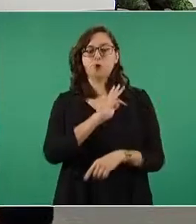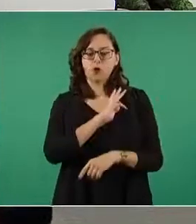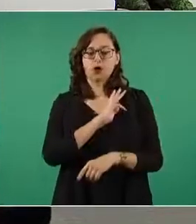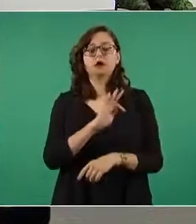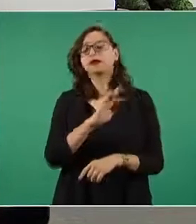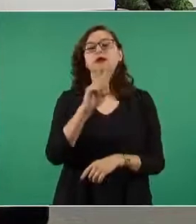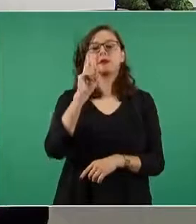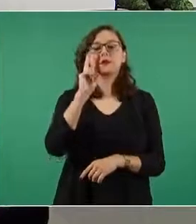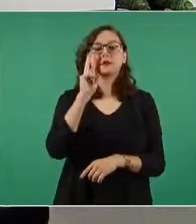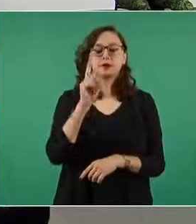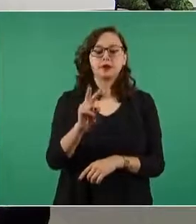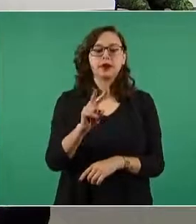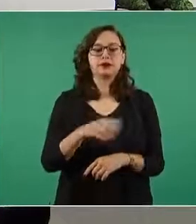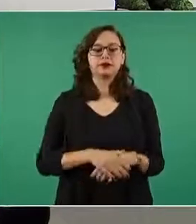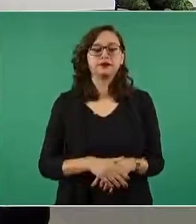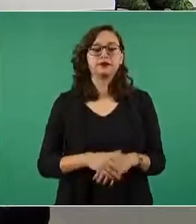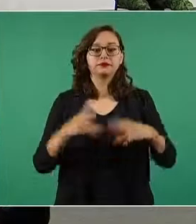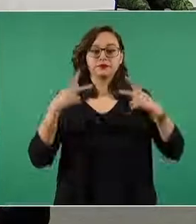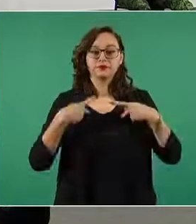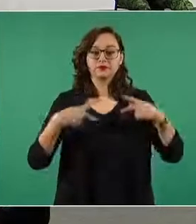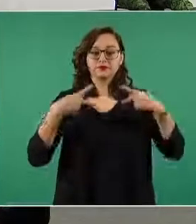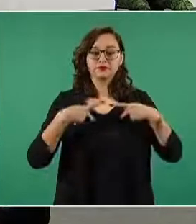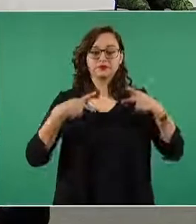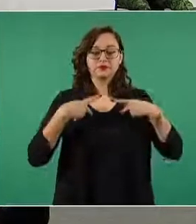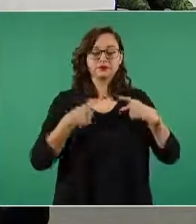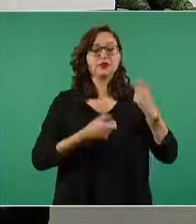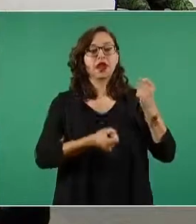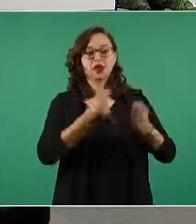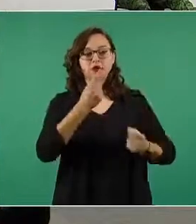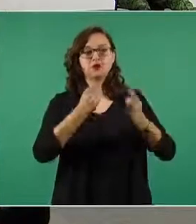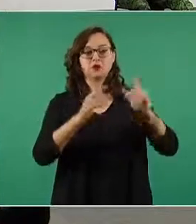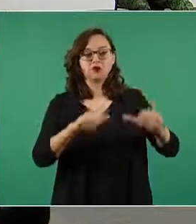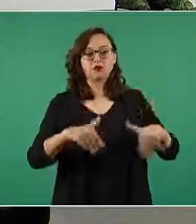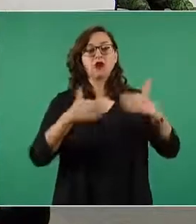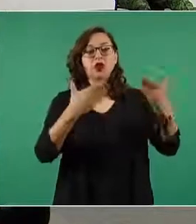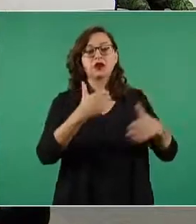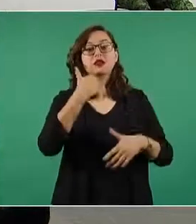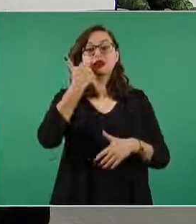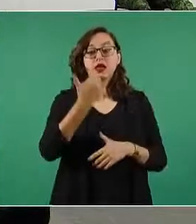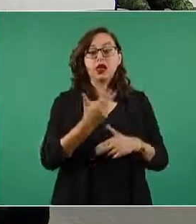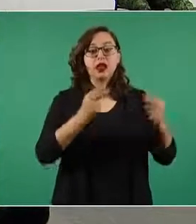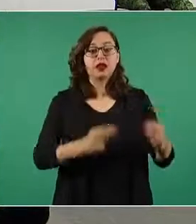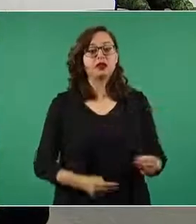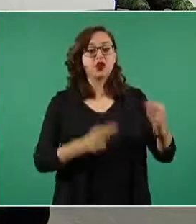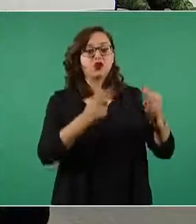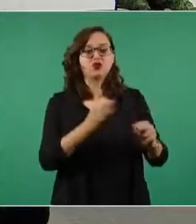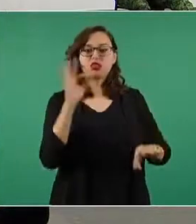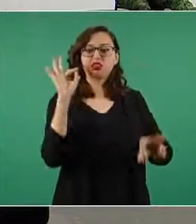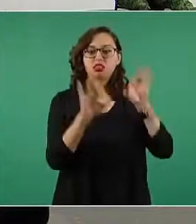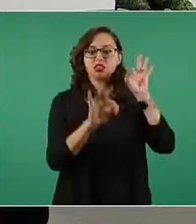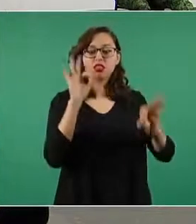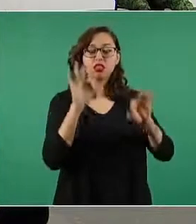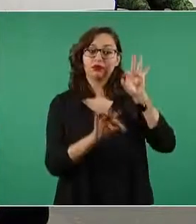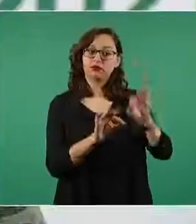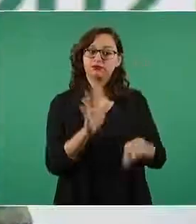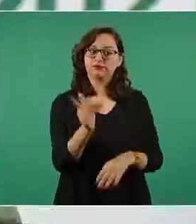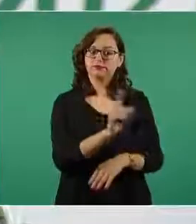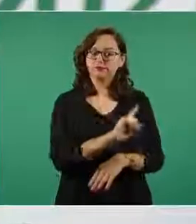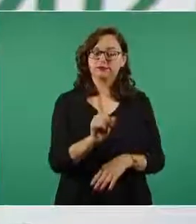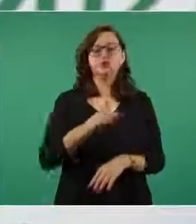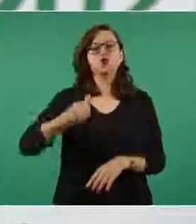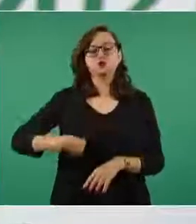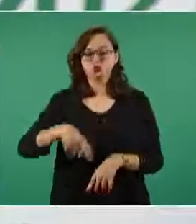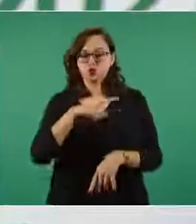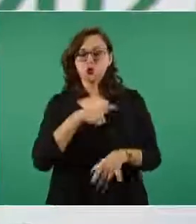afuera de la obra si hay gente que trata de hacer negocio con los trabajadores pero ahí tenemos gente personal nuestro que le hace saber a la gente